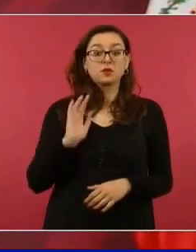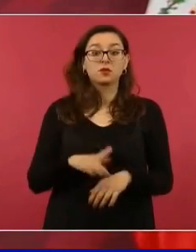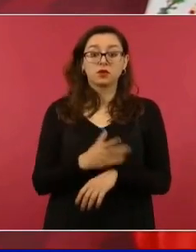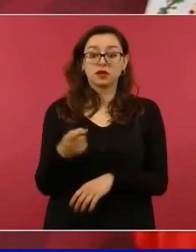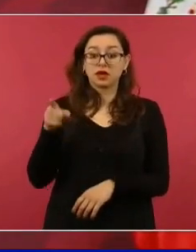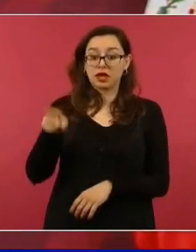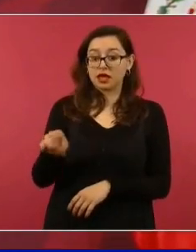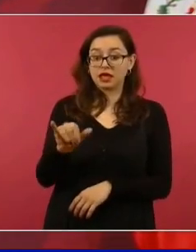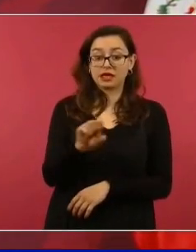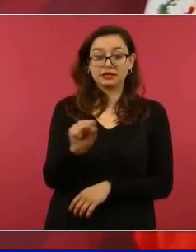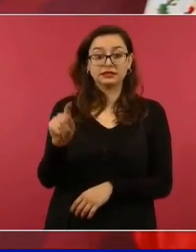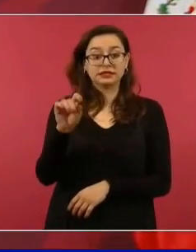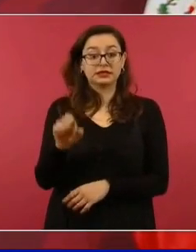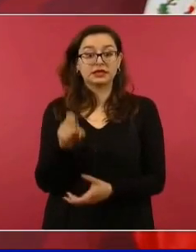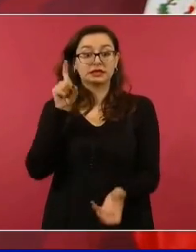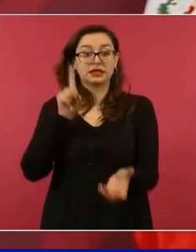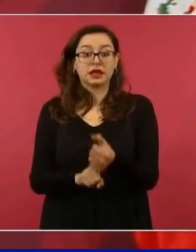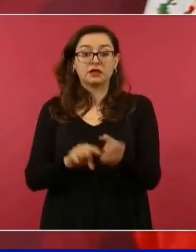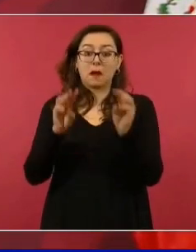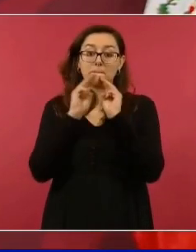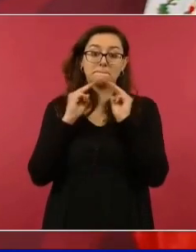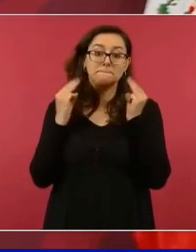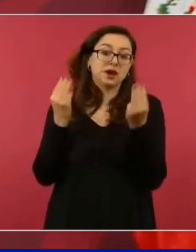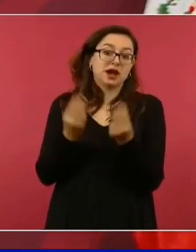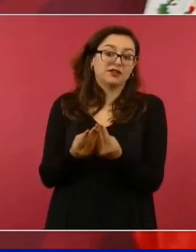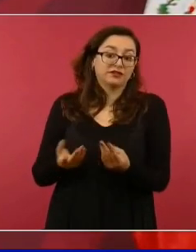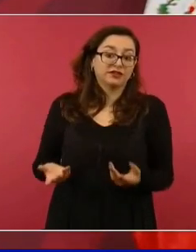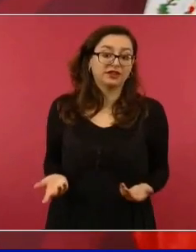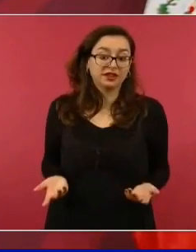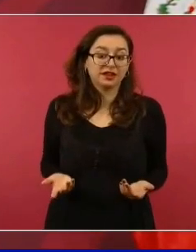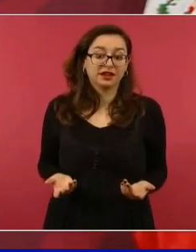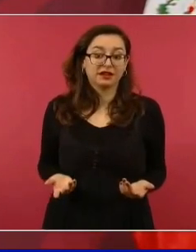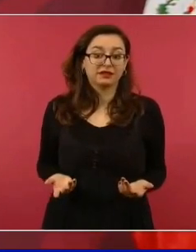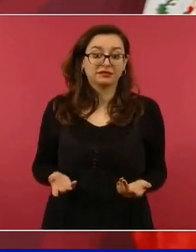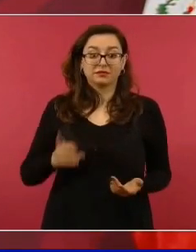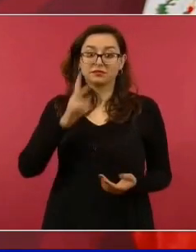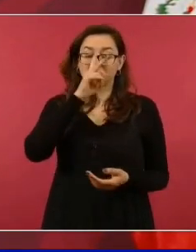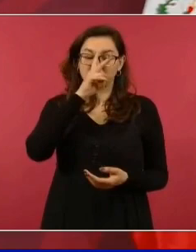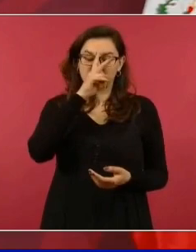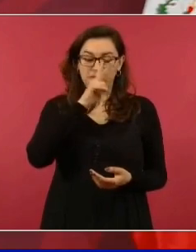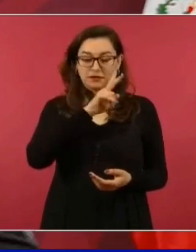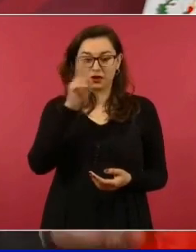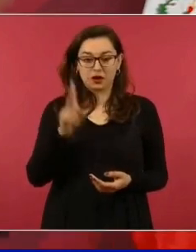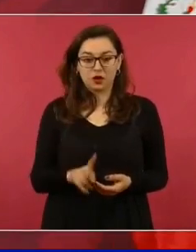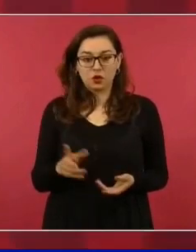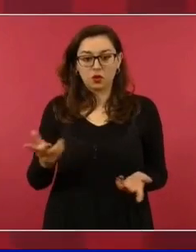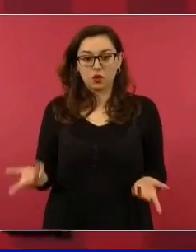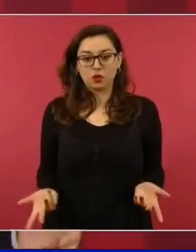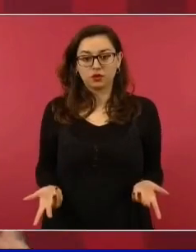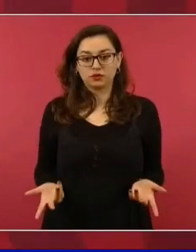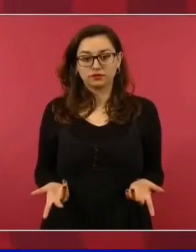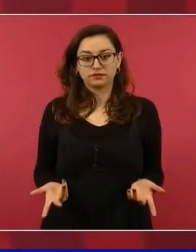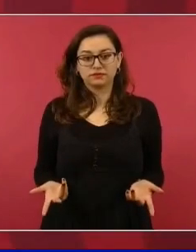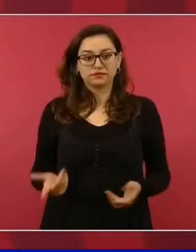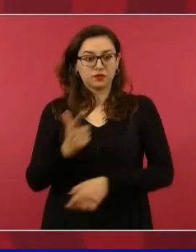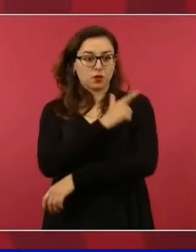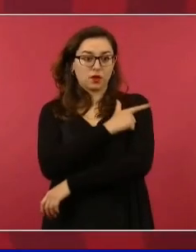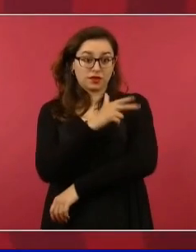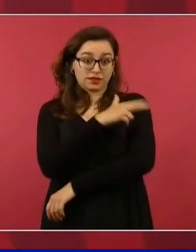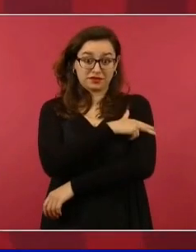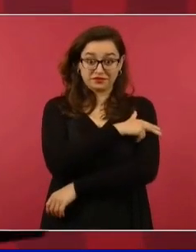y no es que participe la Guardia Nacional, no,